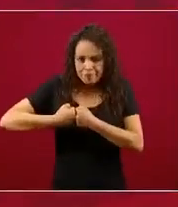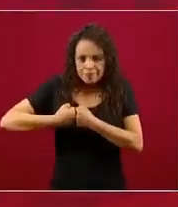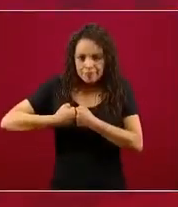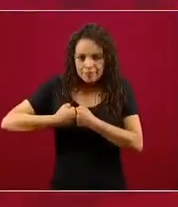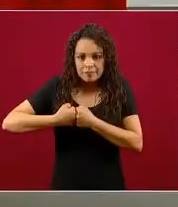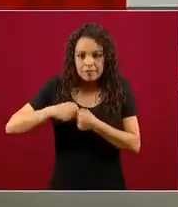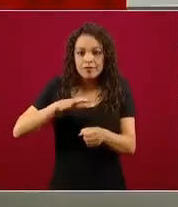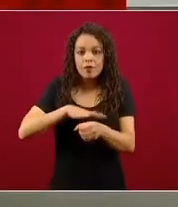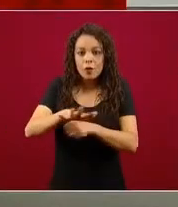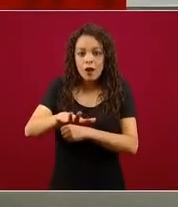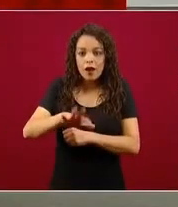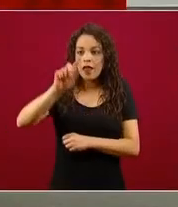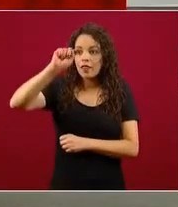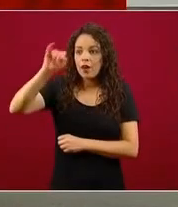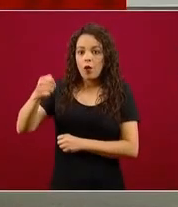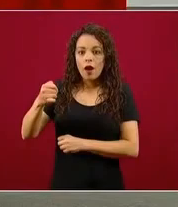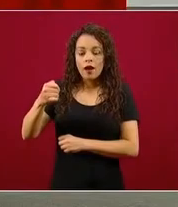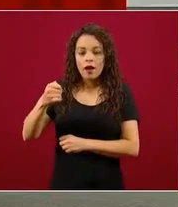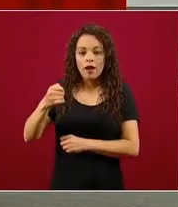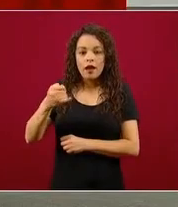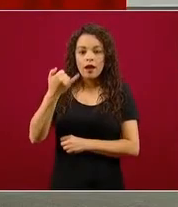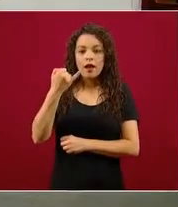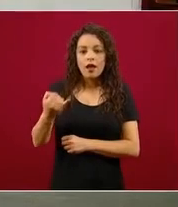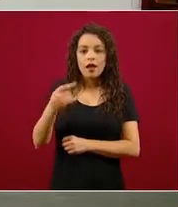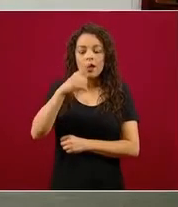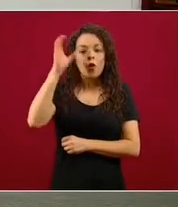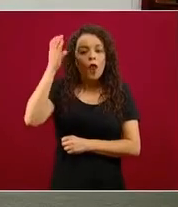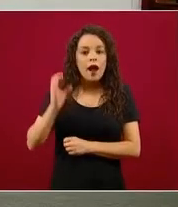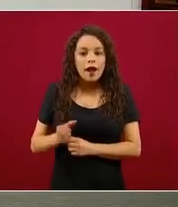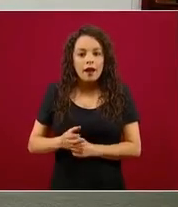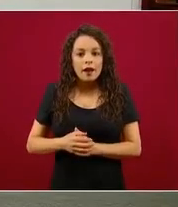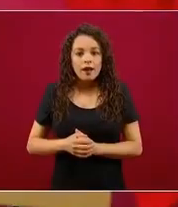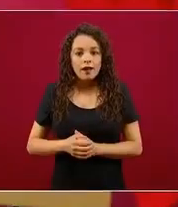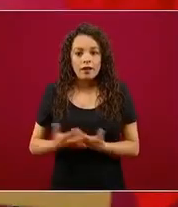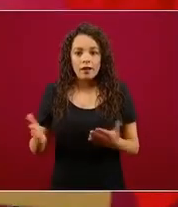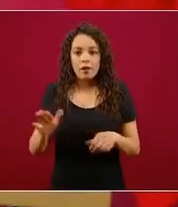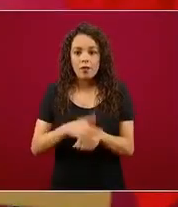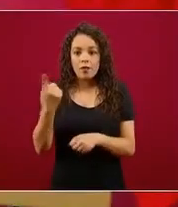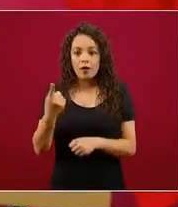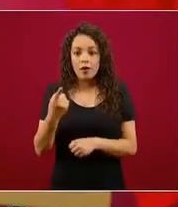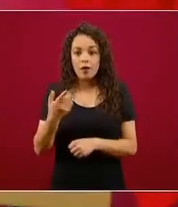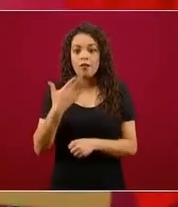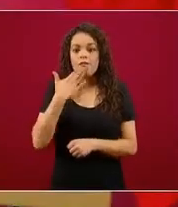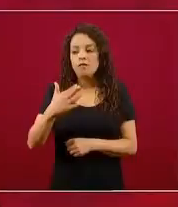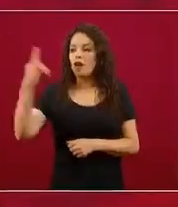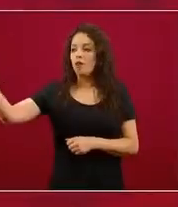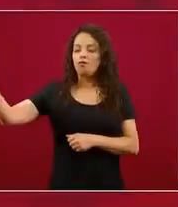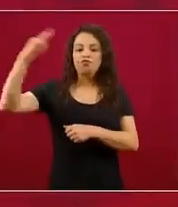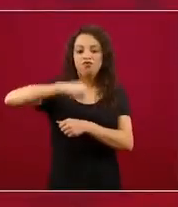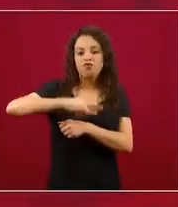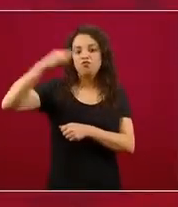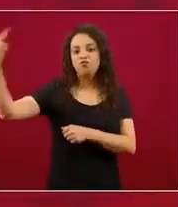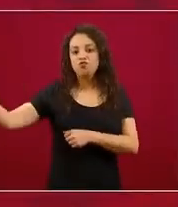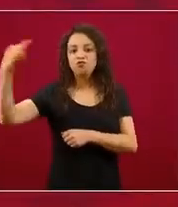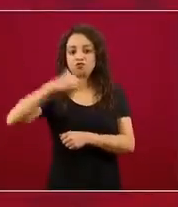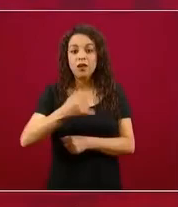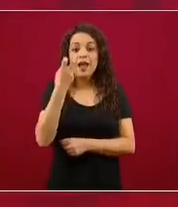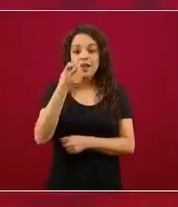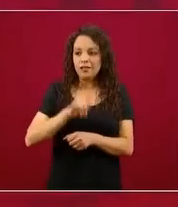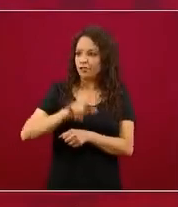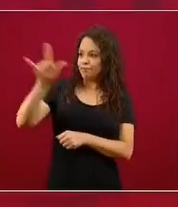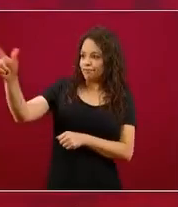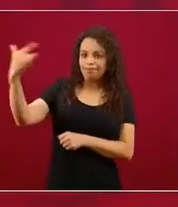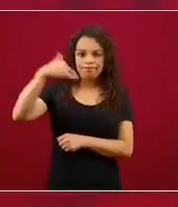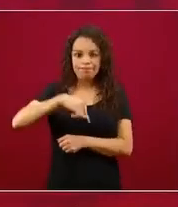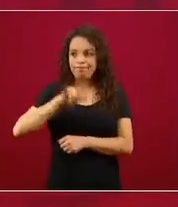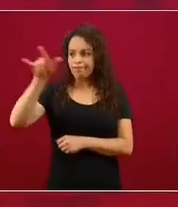Tijuana-Culiacán, porque tienen una enorme conectividad aérea. Ya cuando trata